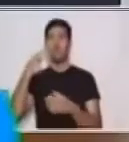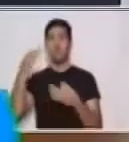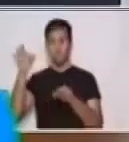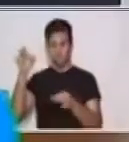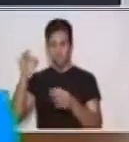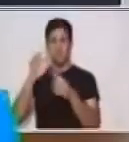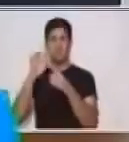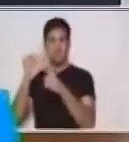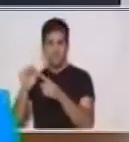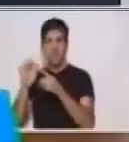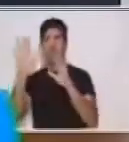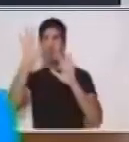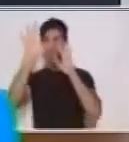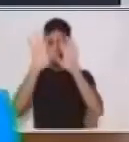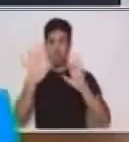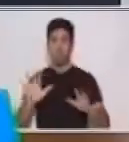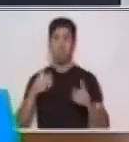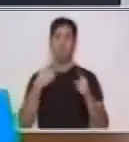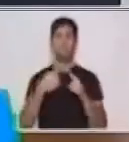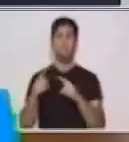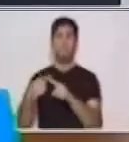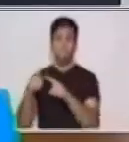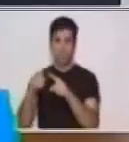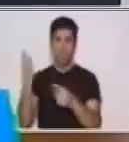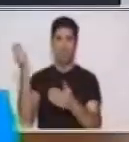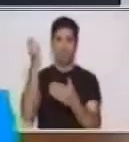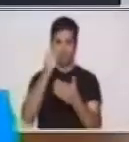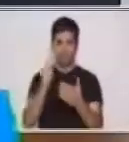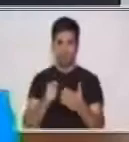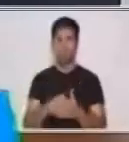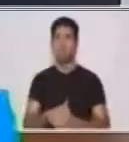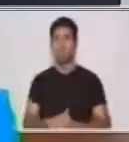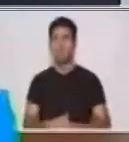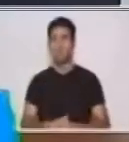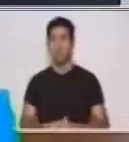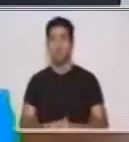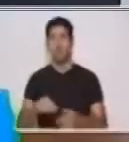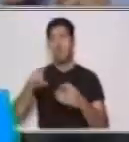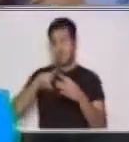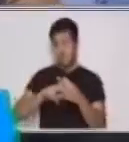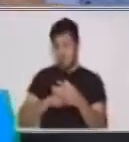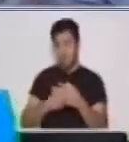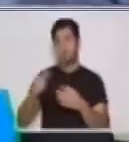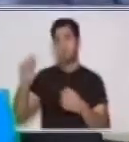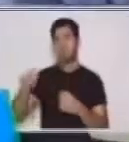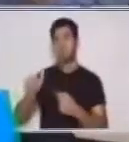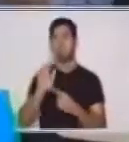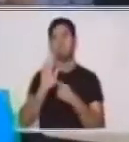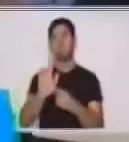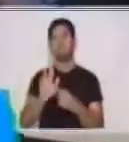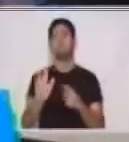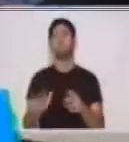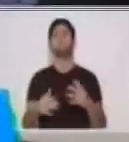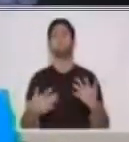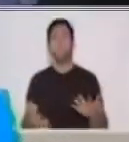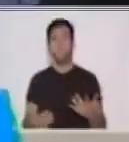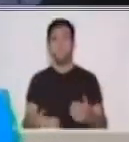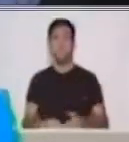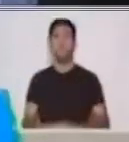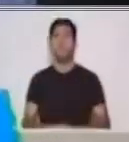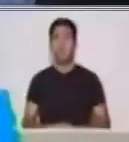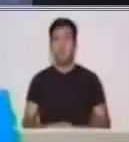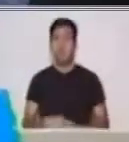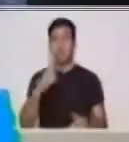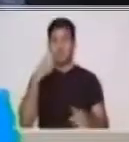representa diferentes diseños. Originalmente esta obra de arte representa un diseño